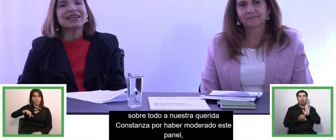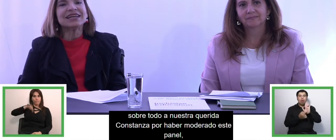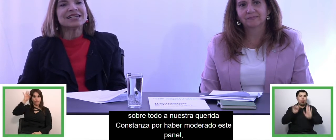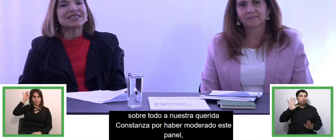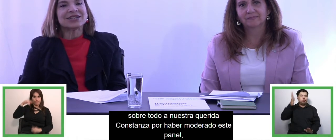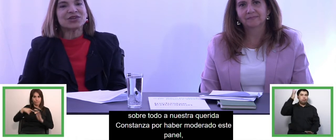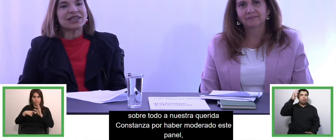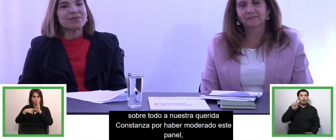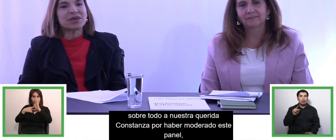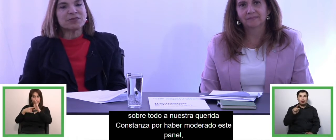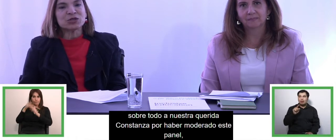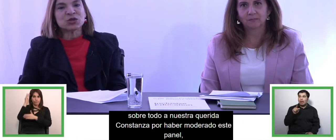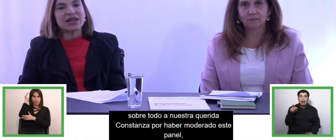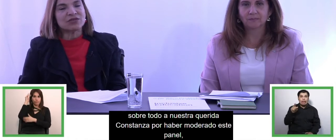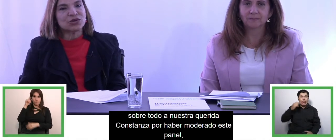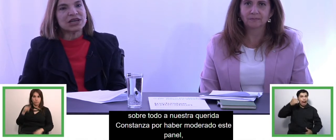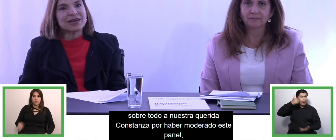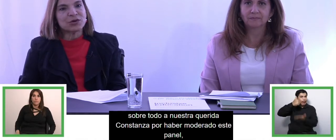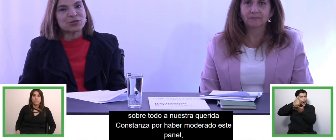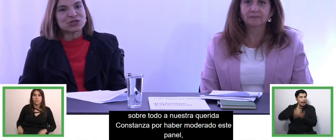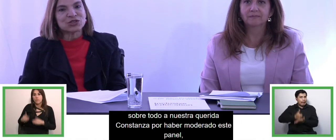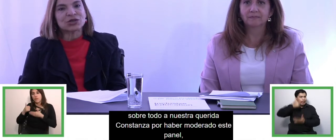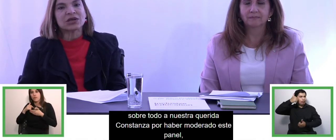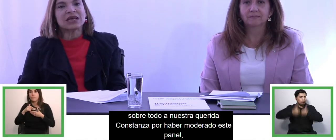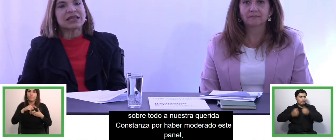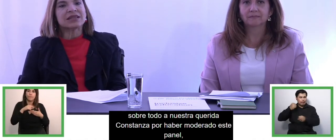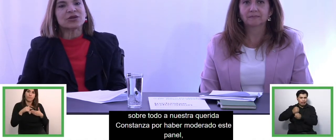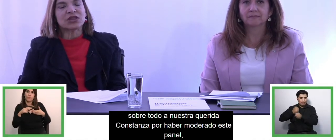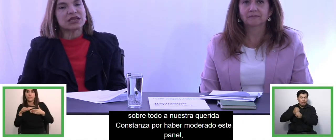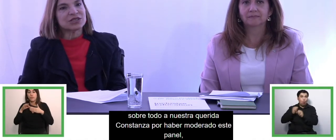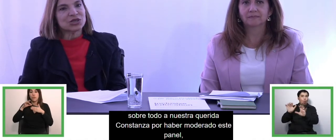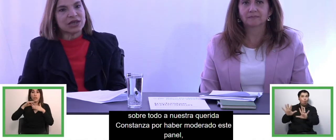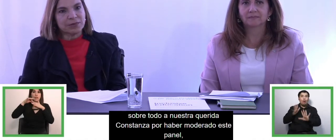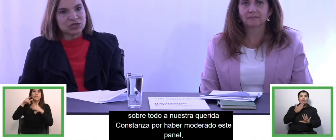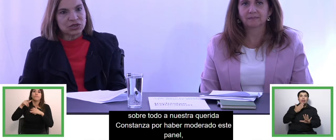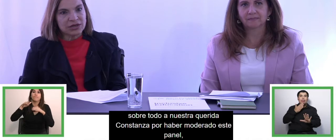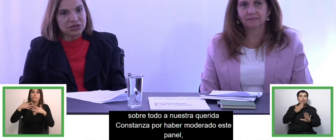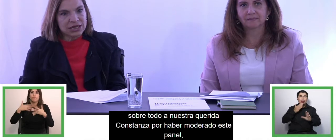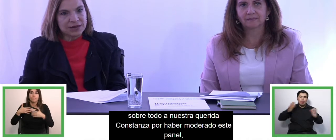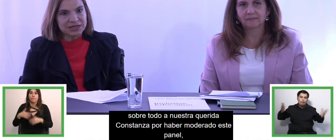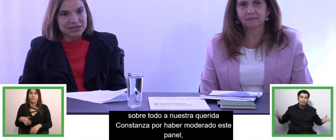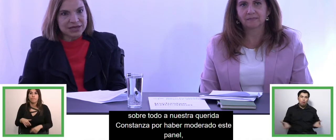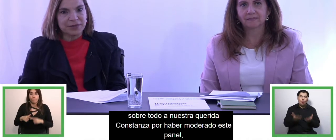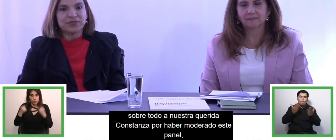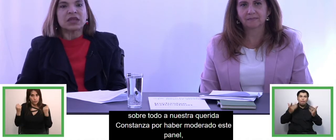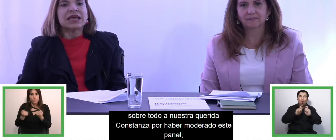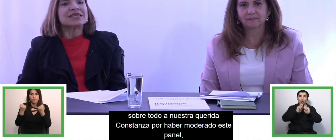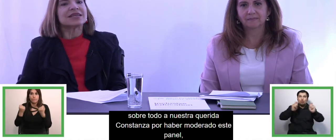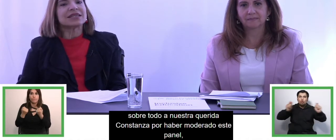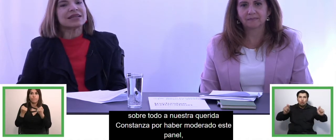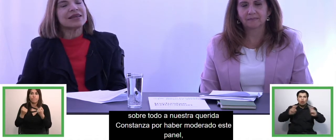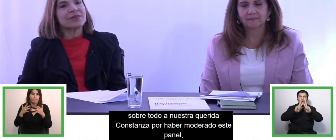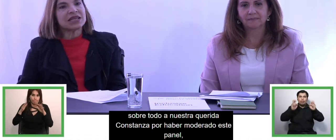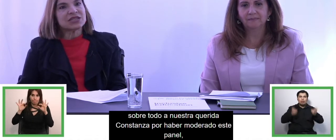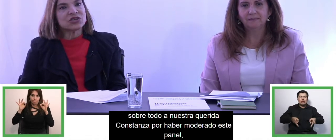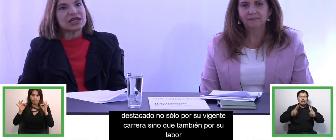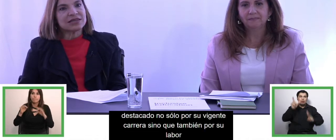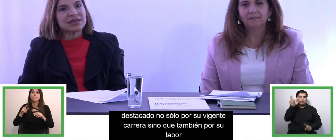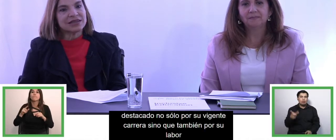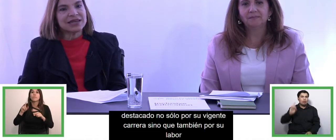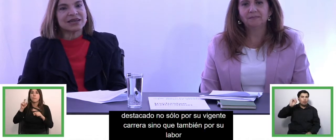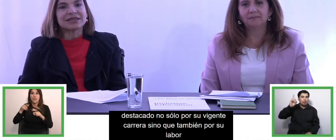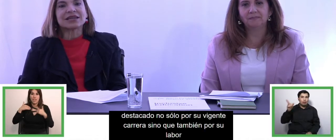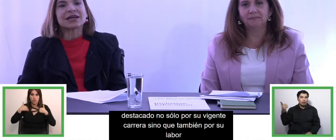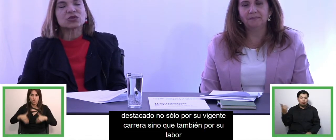carrera, sino que también por su labor en la promoción de los derechos de las personas con discapacidad. Se trata de María